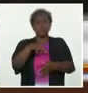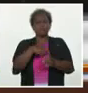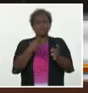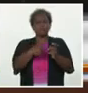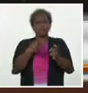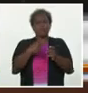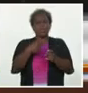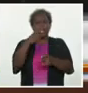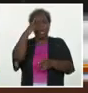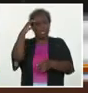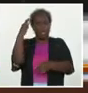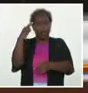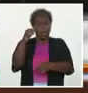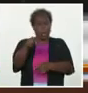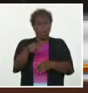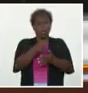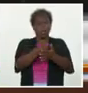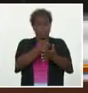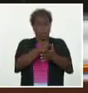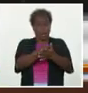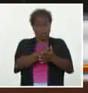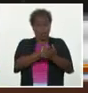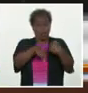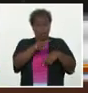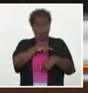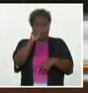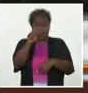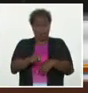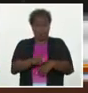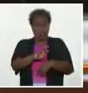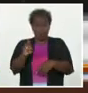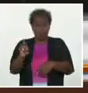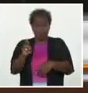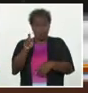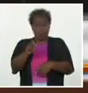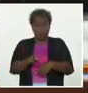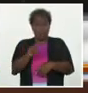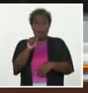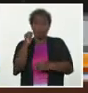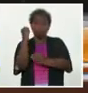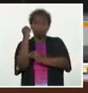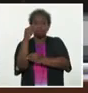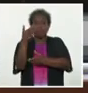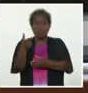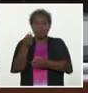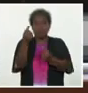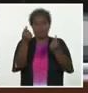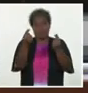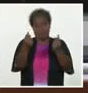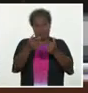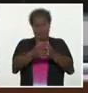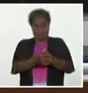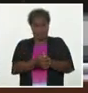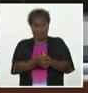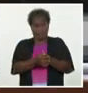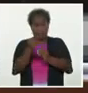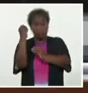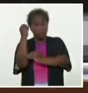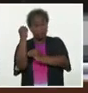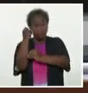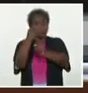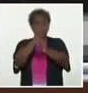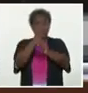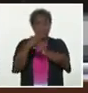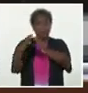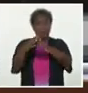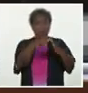y el enfrentamiento a la subversión es también potenciando nuestra economía, potenciando el trabajo en las